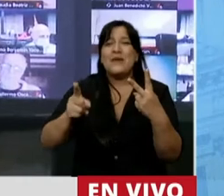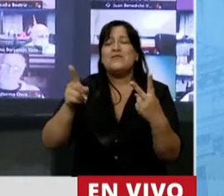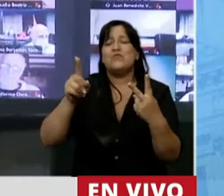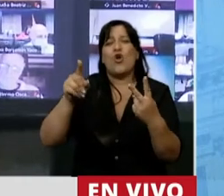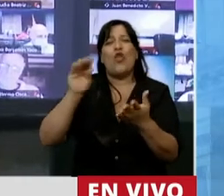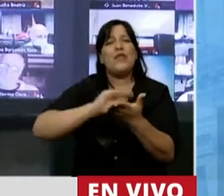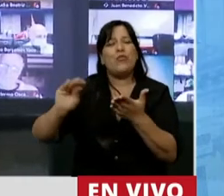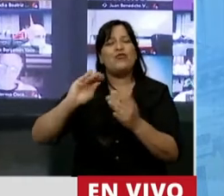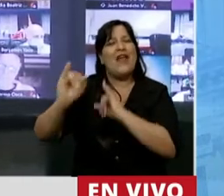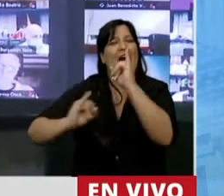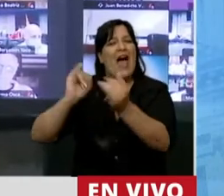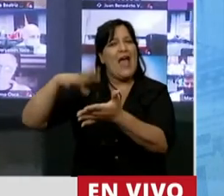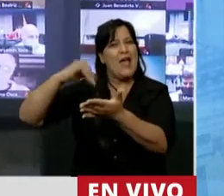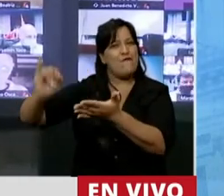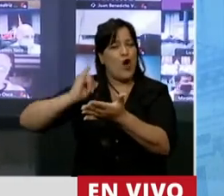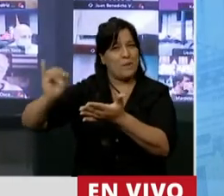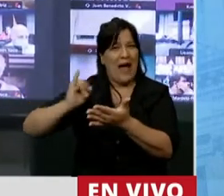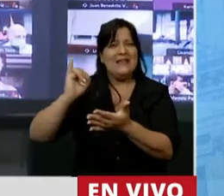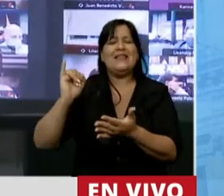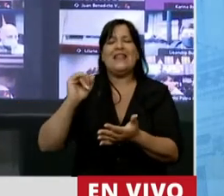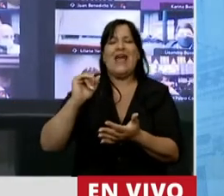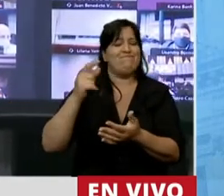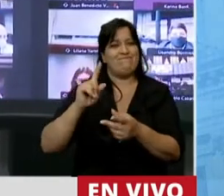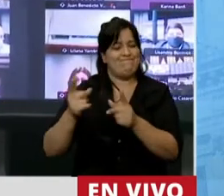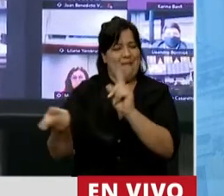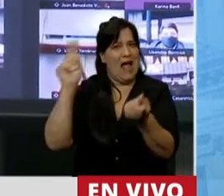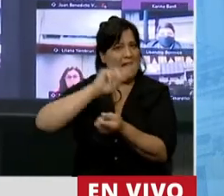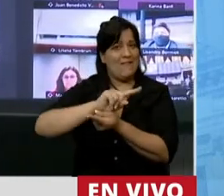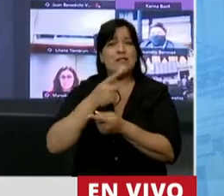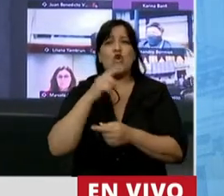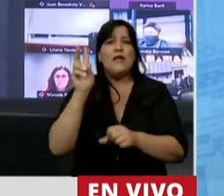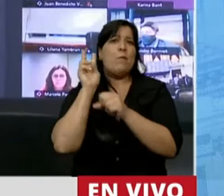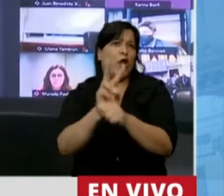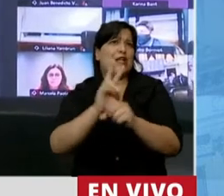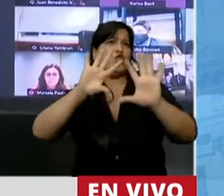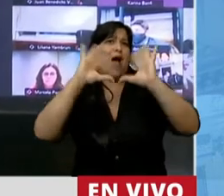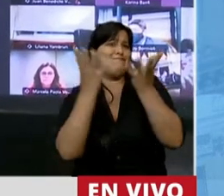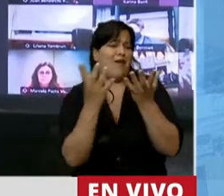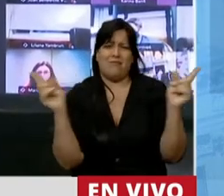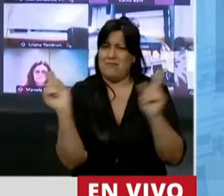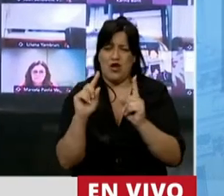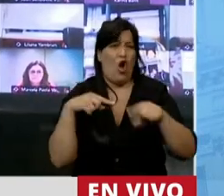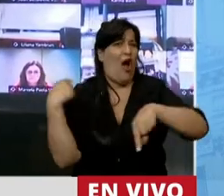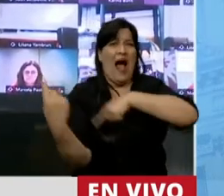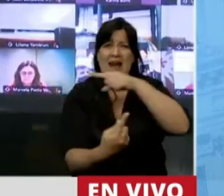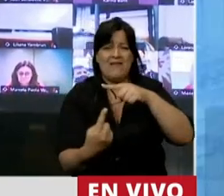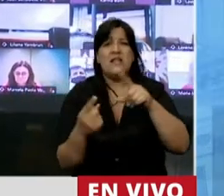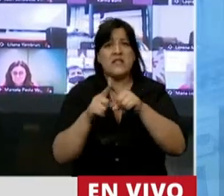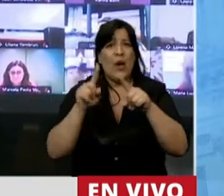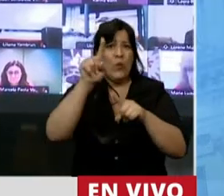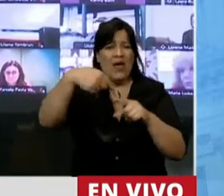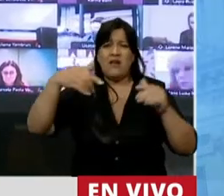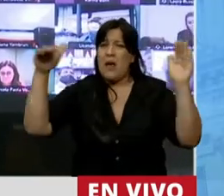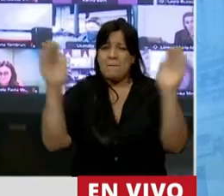informante, el proyecto no crea una mayor protección ambiental, sino por el contrario la disminuye,